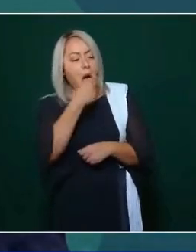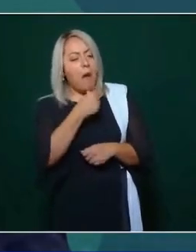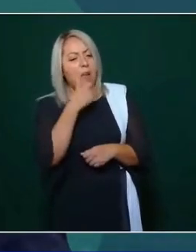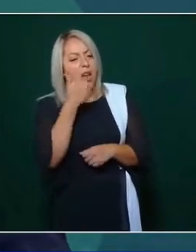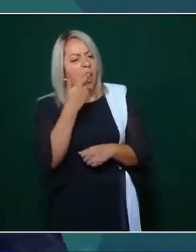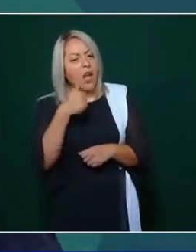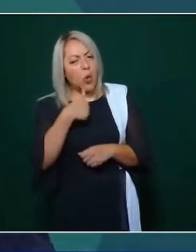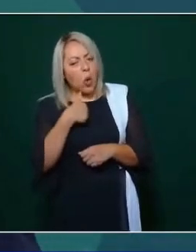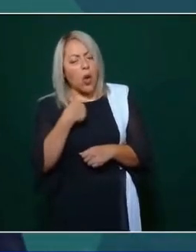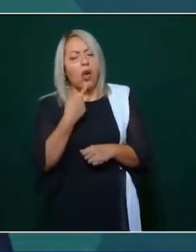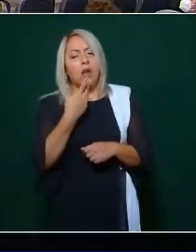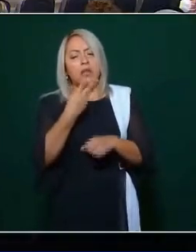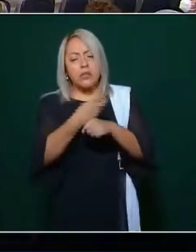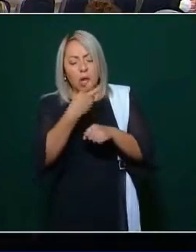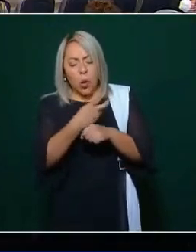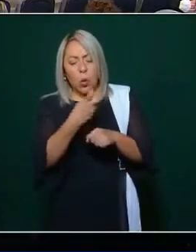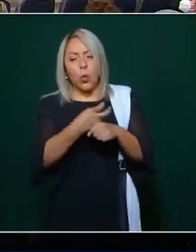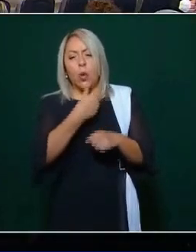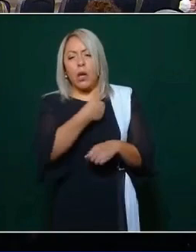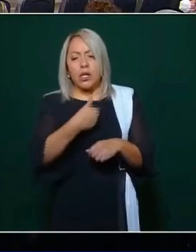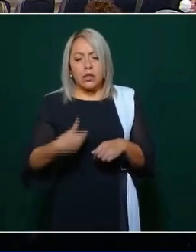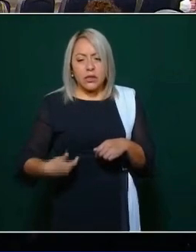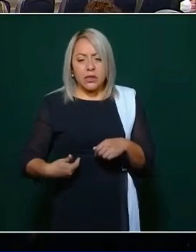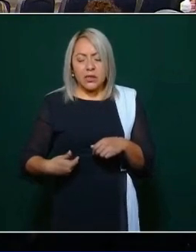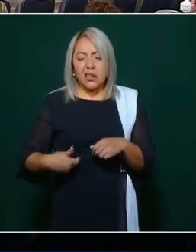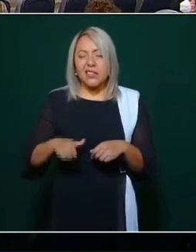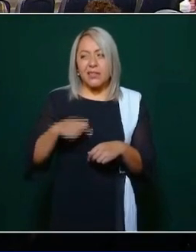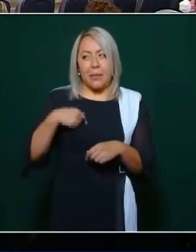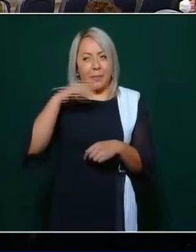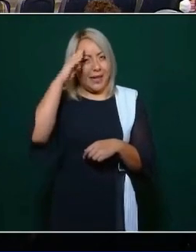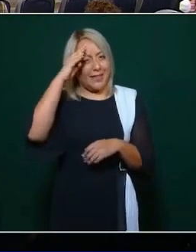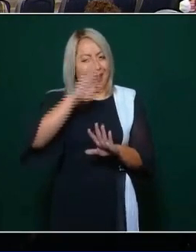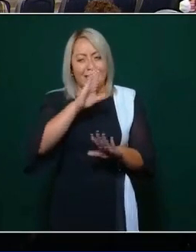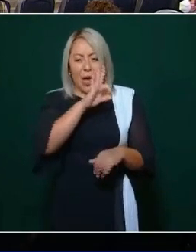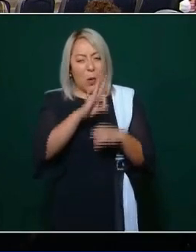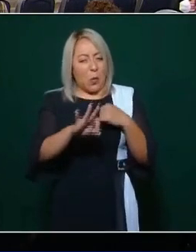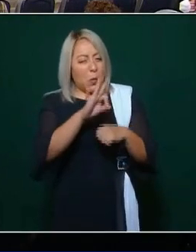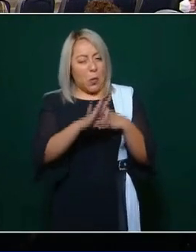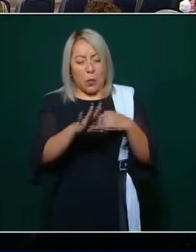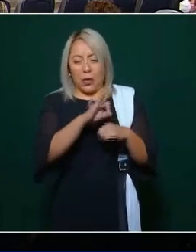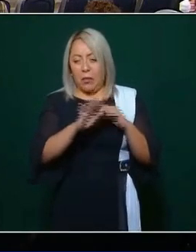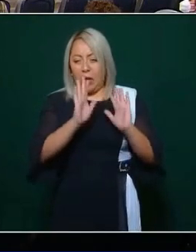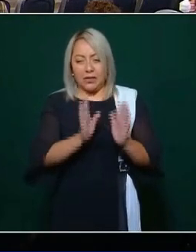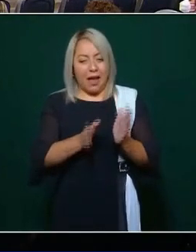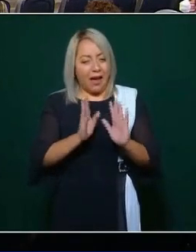calculando de que Porfirio no iba a terminar su último mandato porque ya tenía